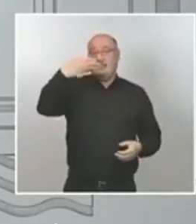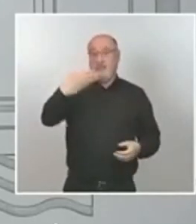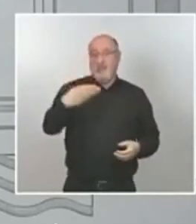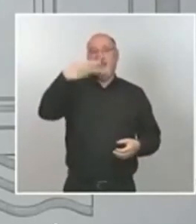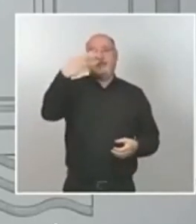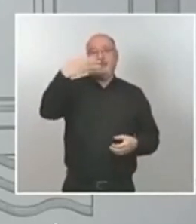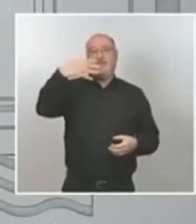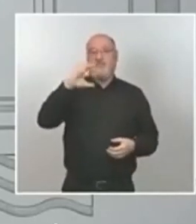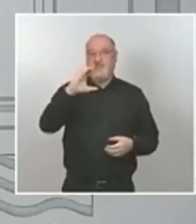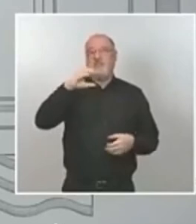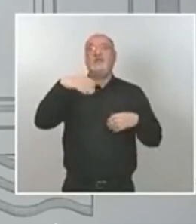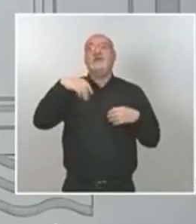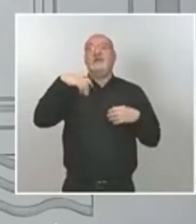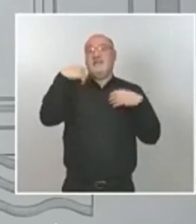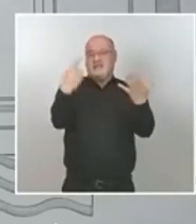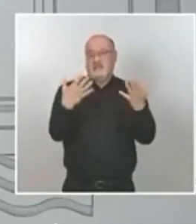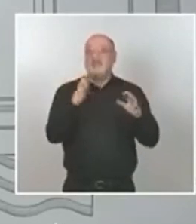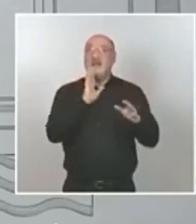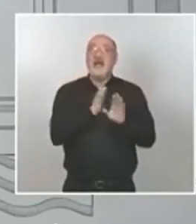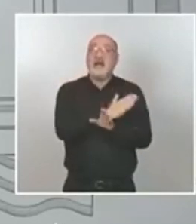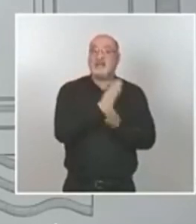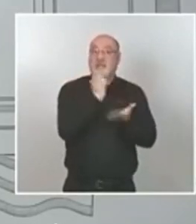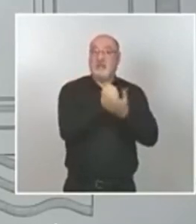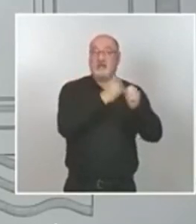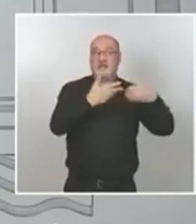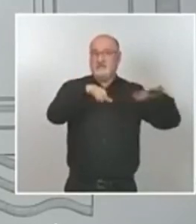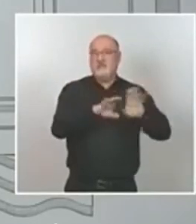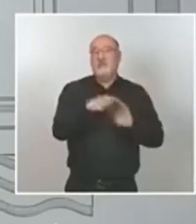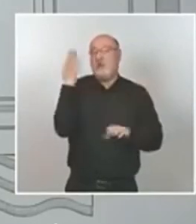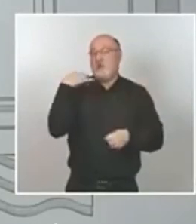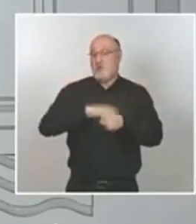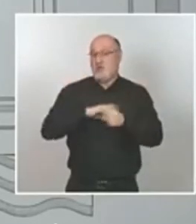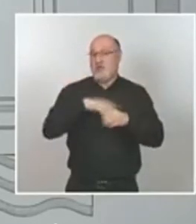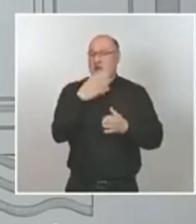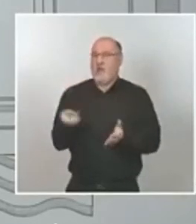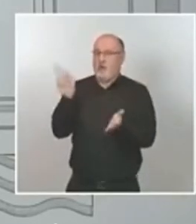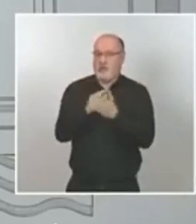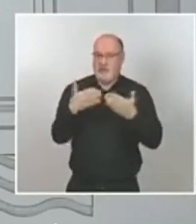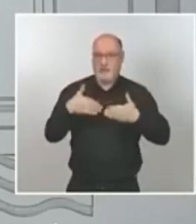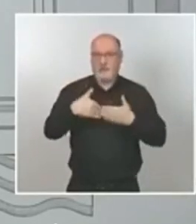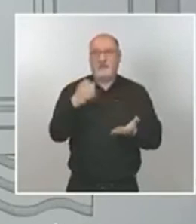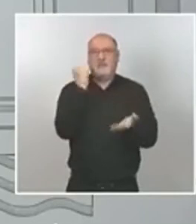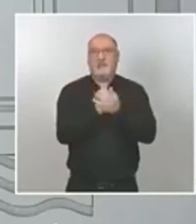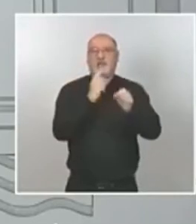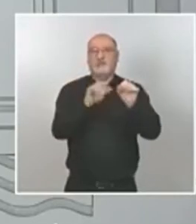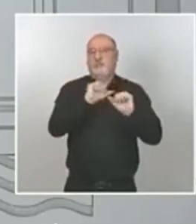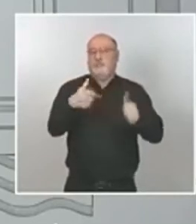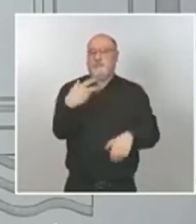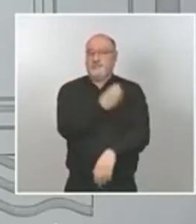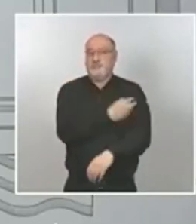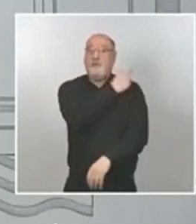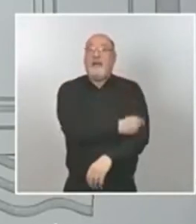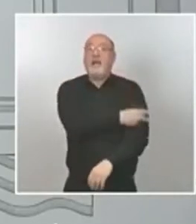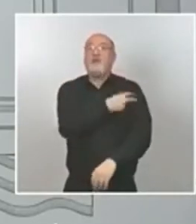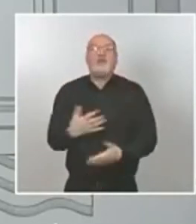que habían quedado en suspenso tras la decisión del lunes pasado las vacunas como había dicho en otras ocasiones vuelvo a reiterar hoy son